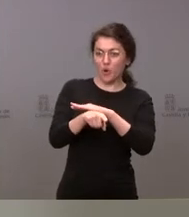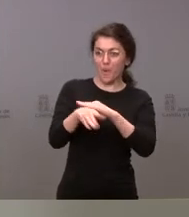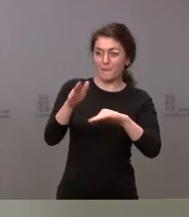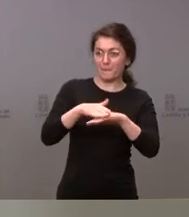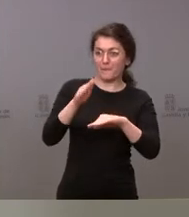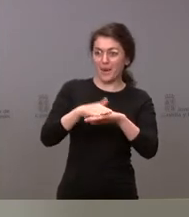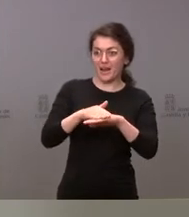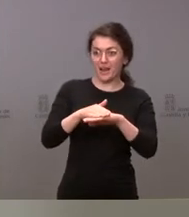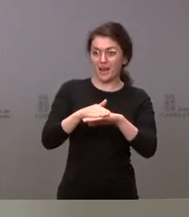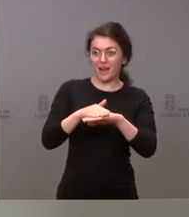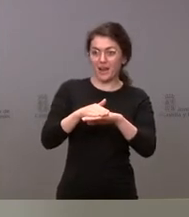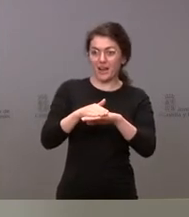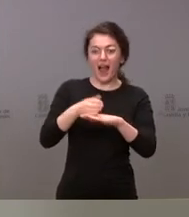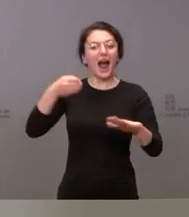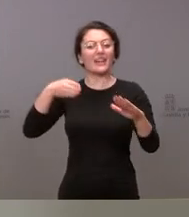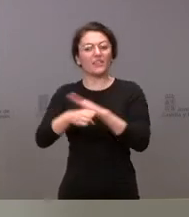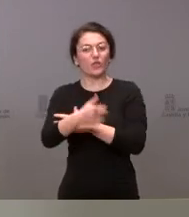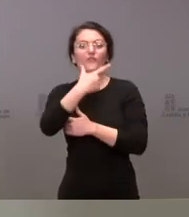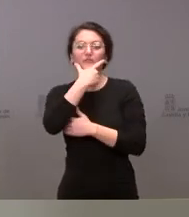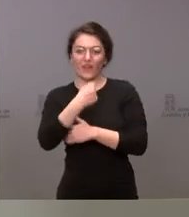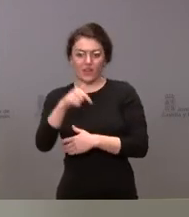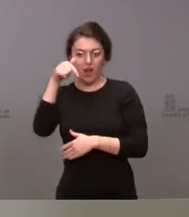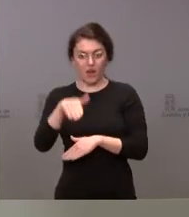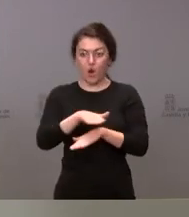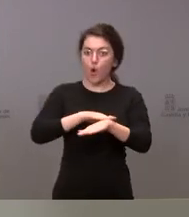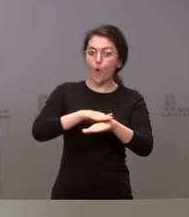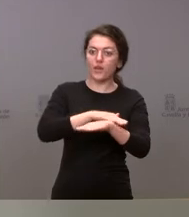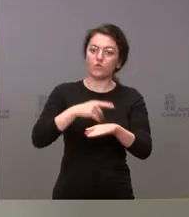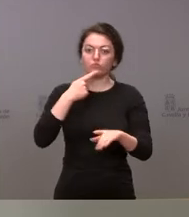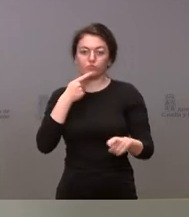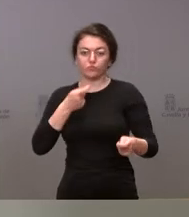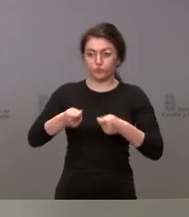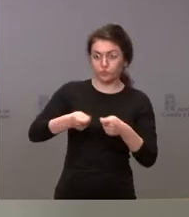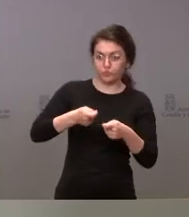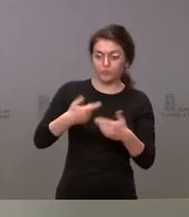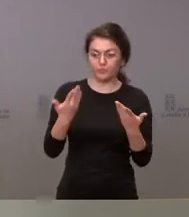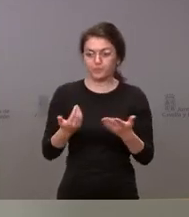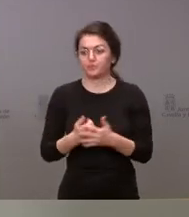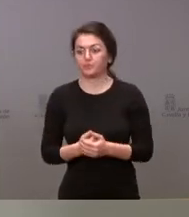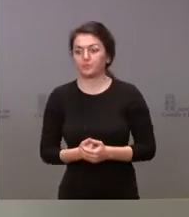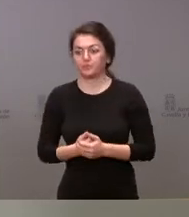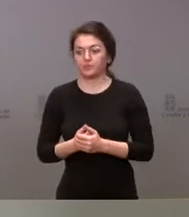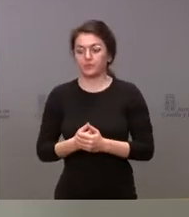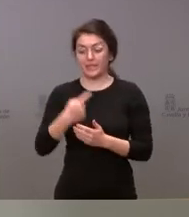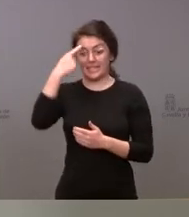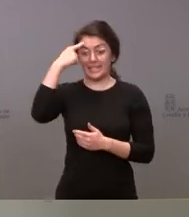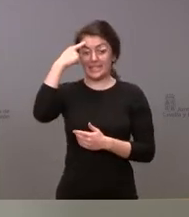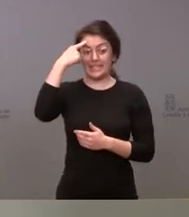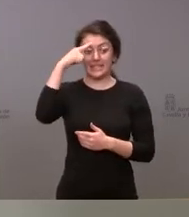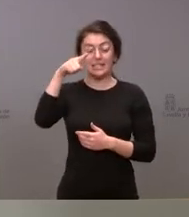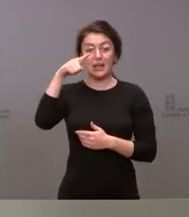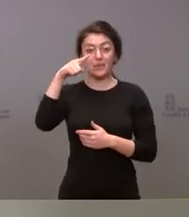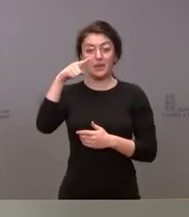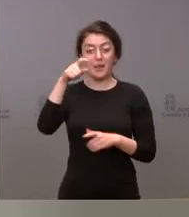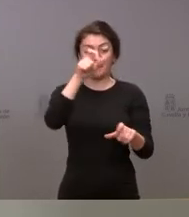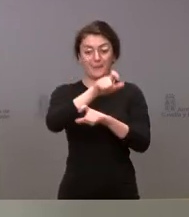acceso al mismo. En todo caso, desde el Gobierno se estará coordinando esas ayudas. Saben ustedes que los refugiados que puedan